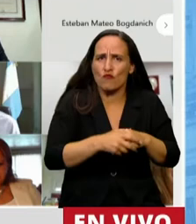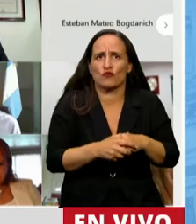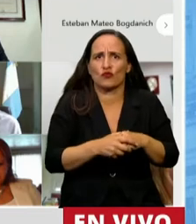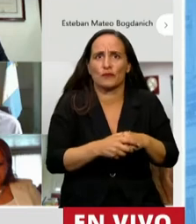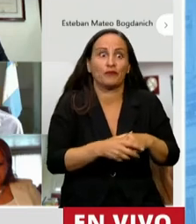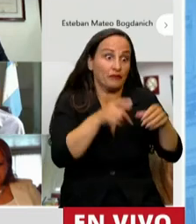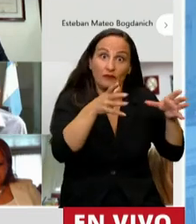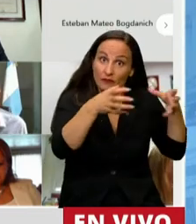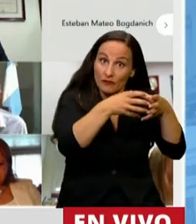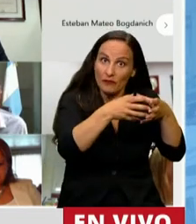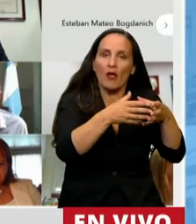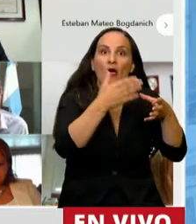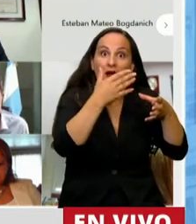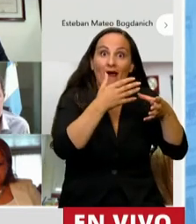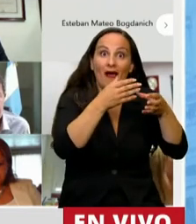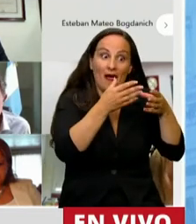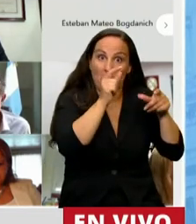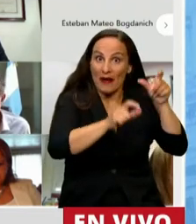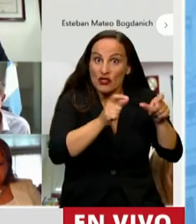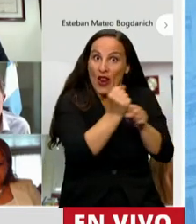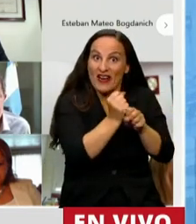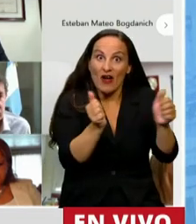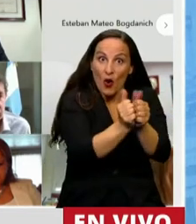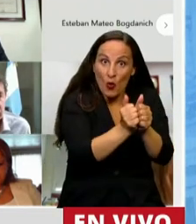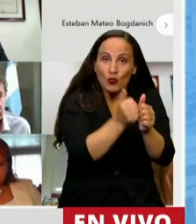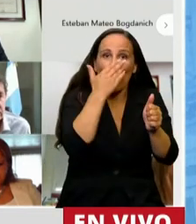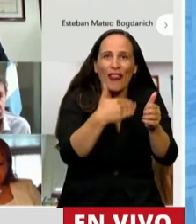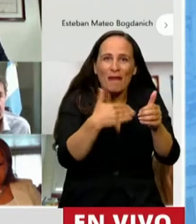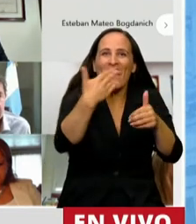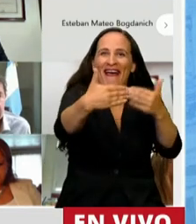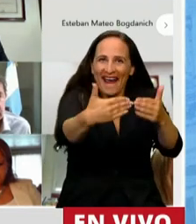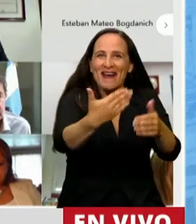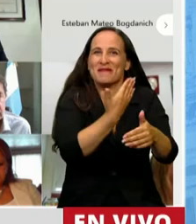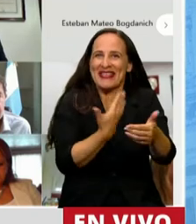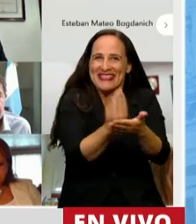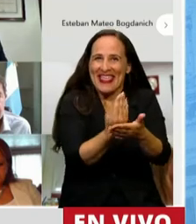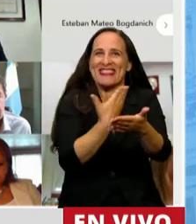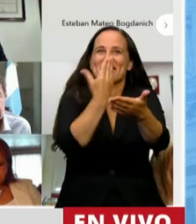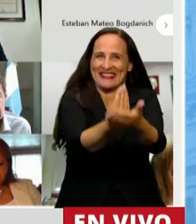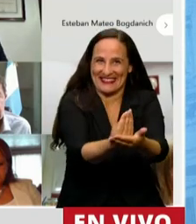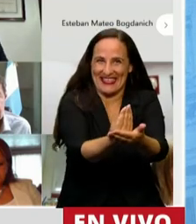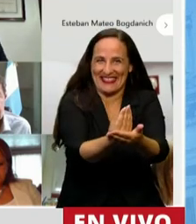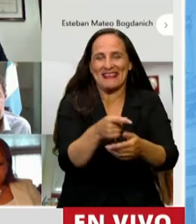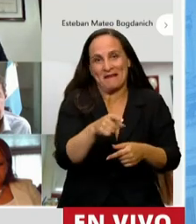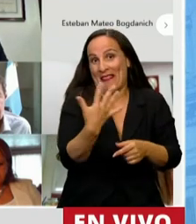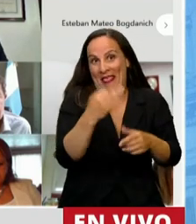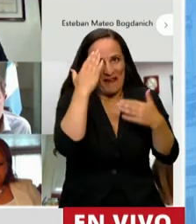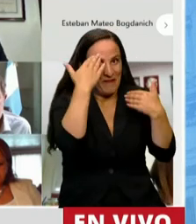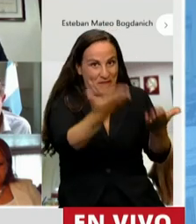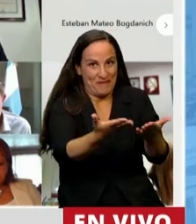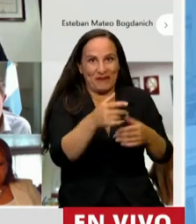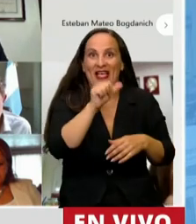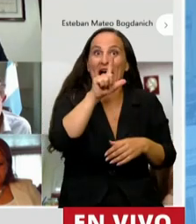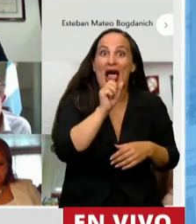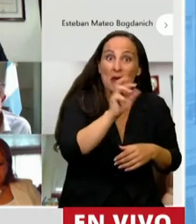surgieron dos presidentes que lo sucedieron. Vale que lo manifieste en este homenaje. Albiar realizó